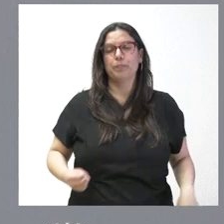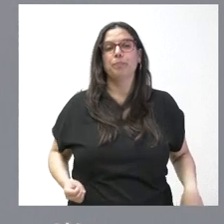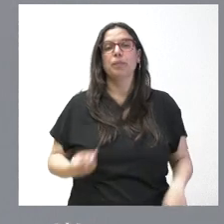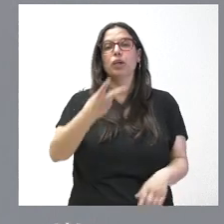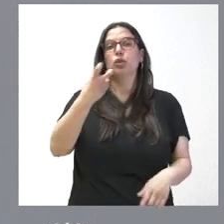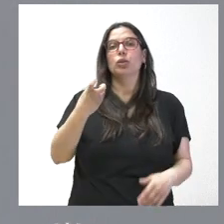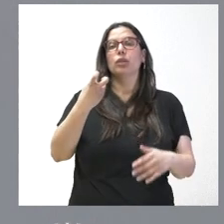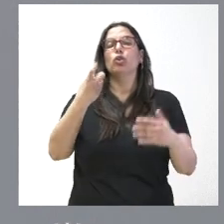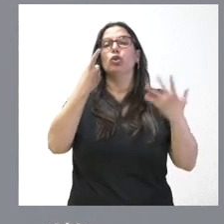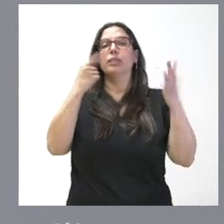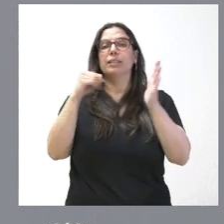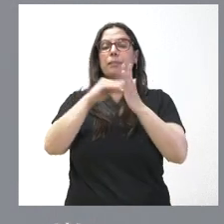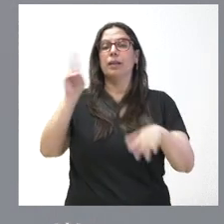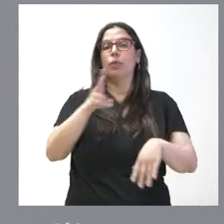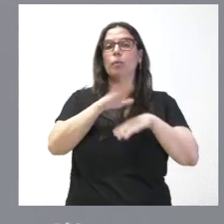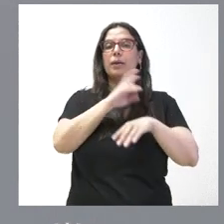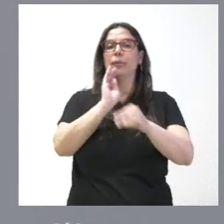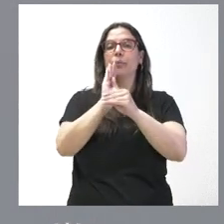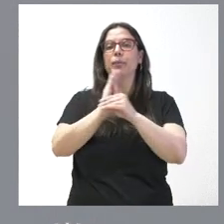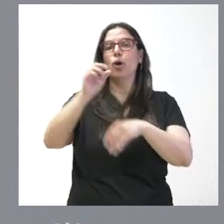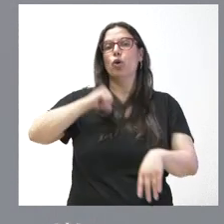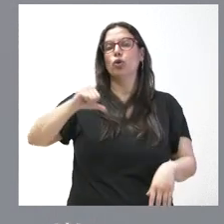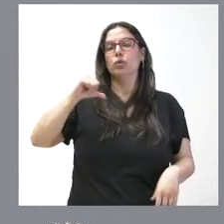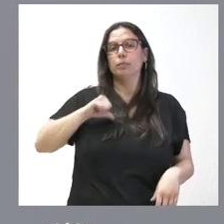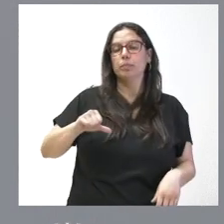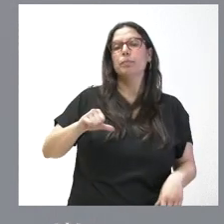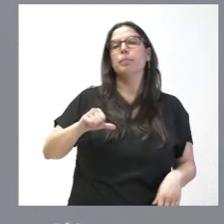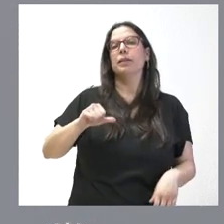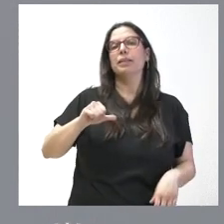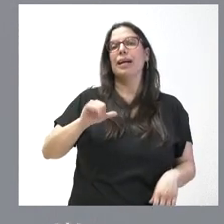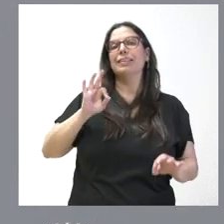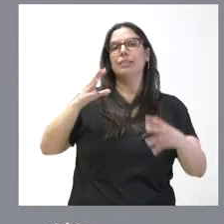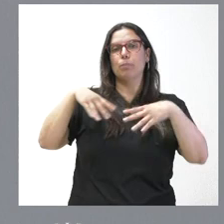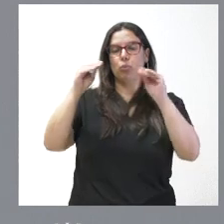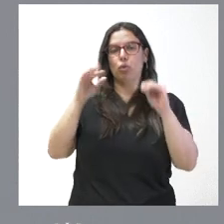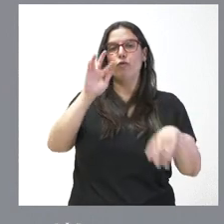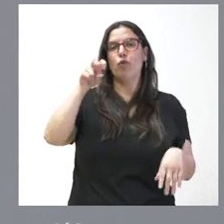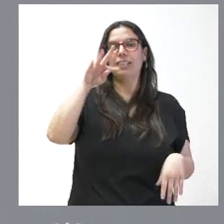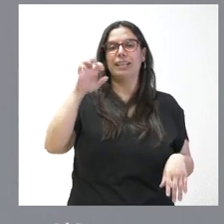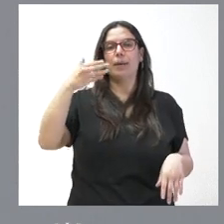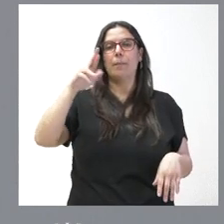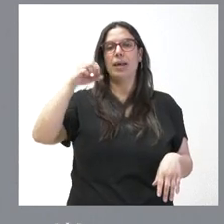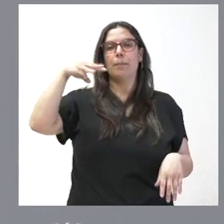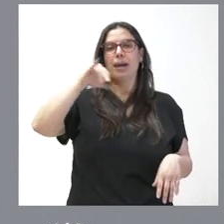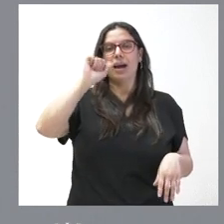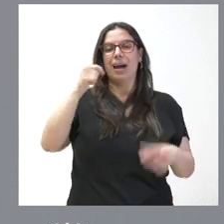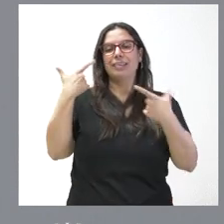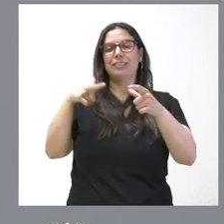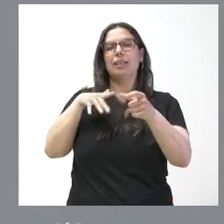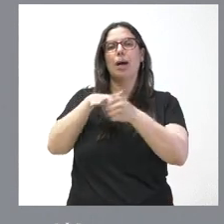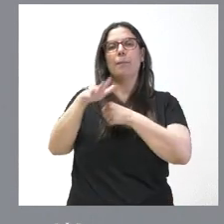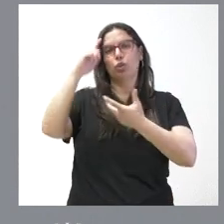260.000 euros para el mantenimiento del Hospital Fuente Bermeja de Burgos y, especialmente, lo que tiene que ver con el ámbito de psiquiatría.